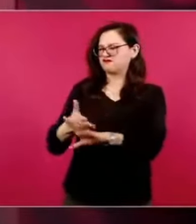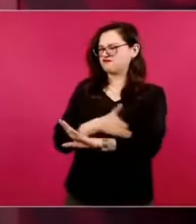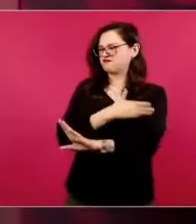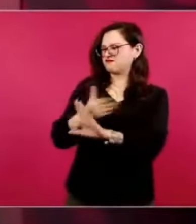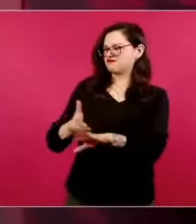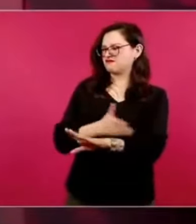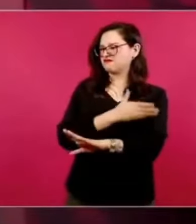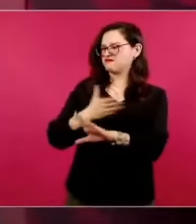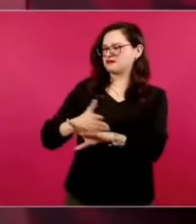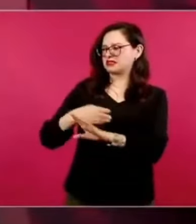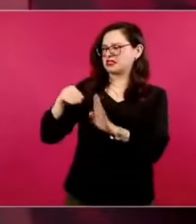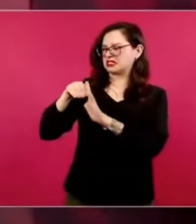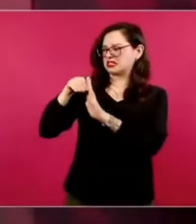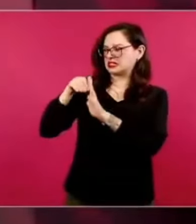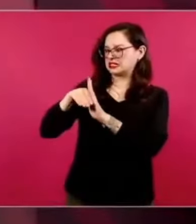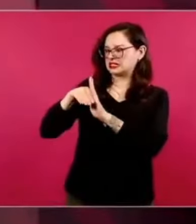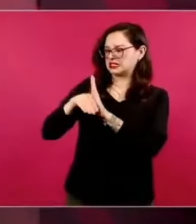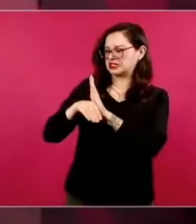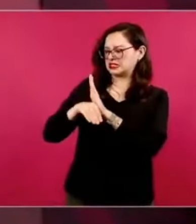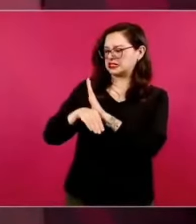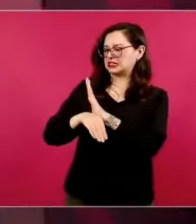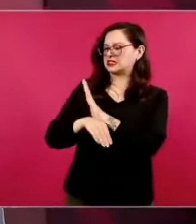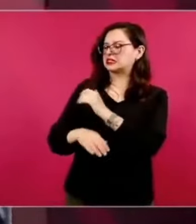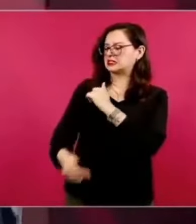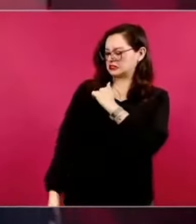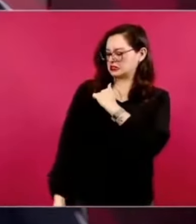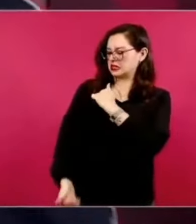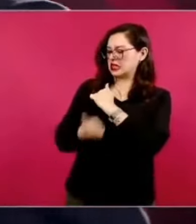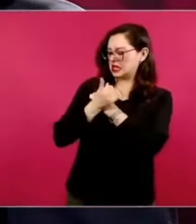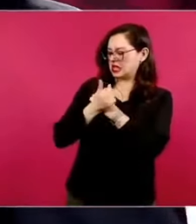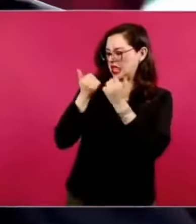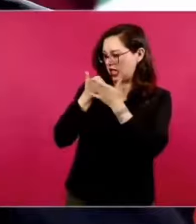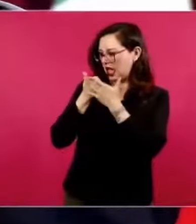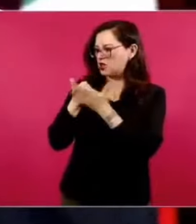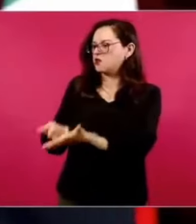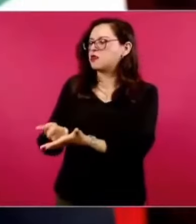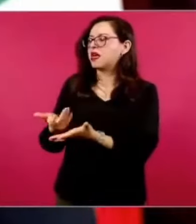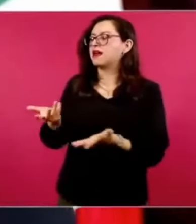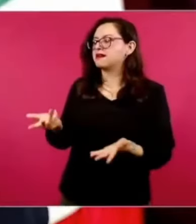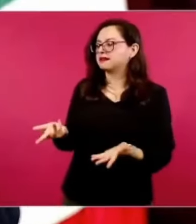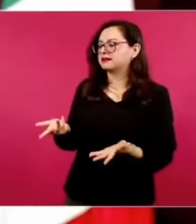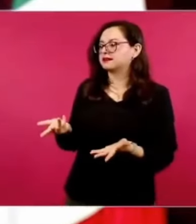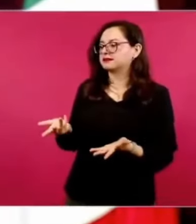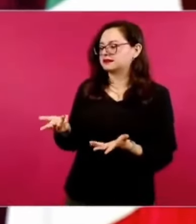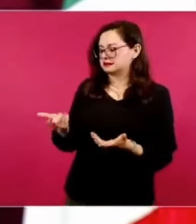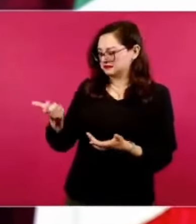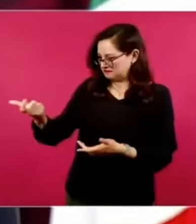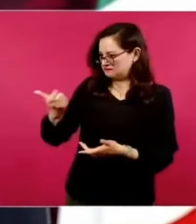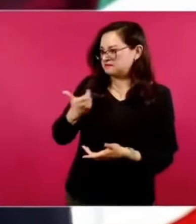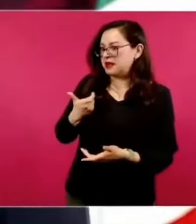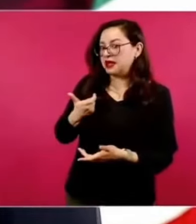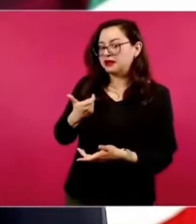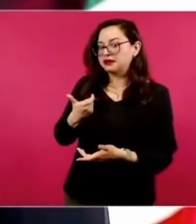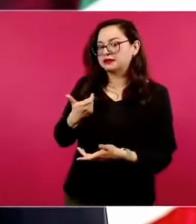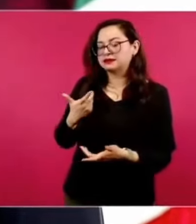esté débil,